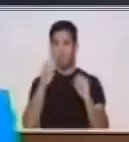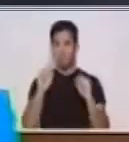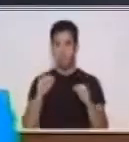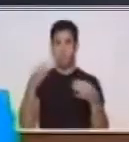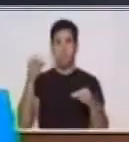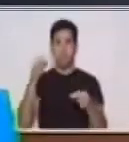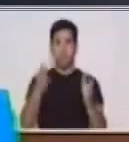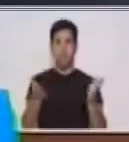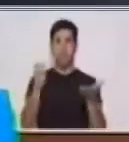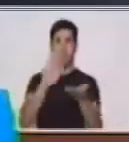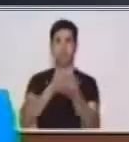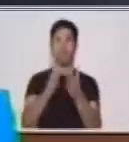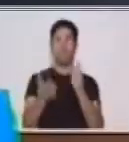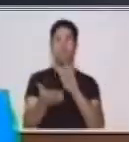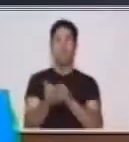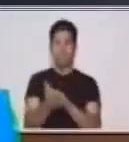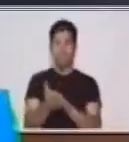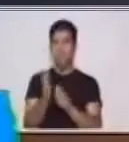aquí.